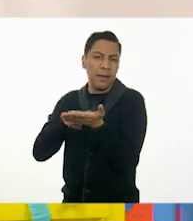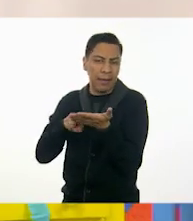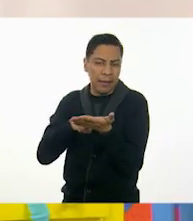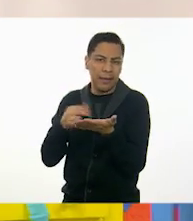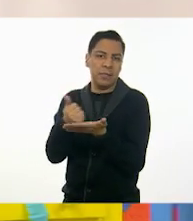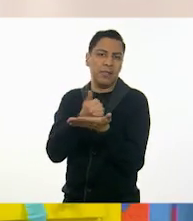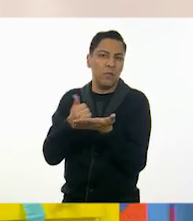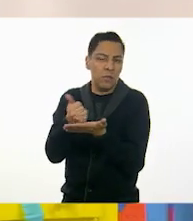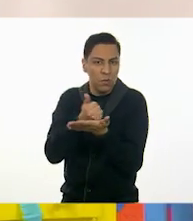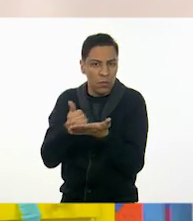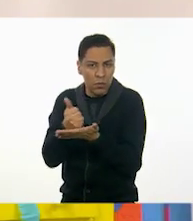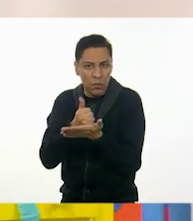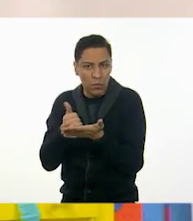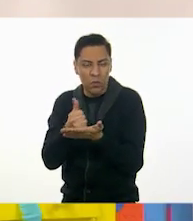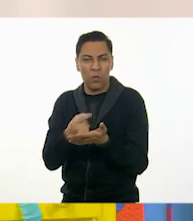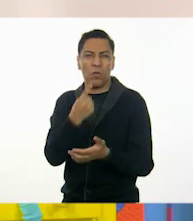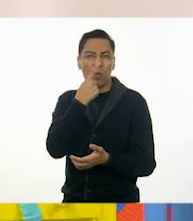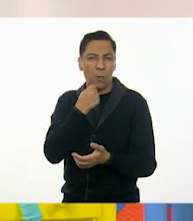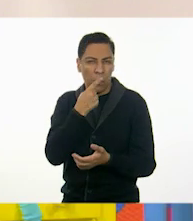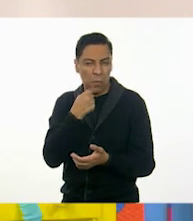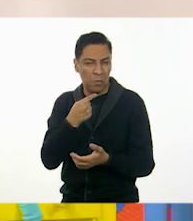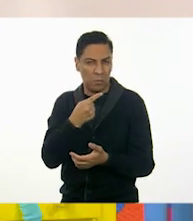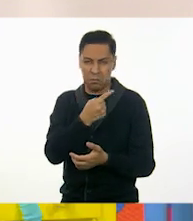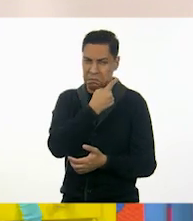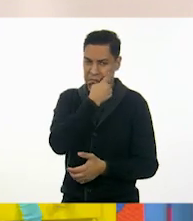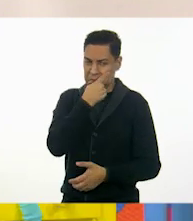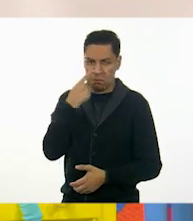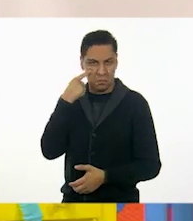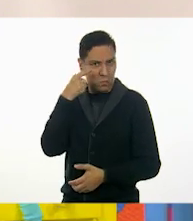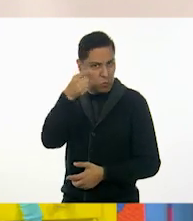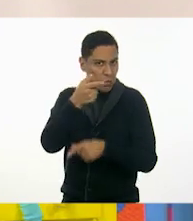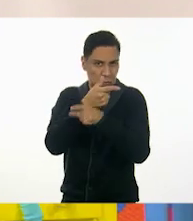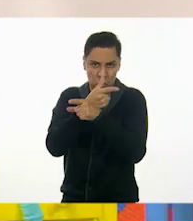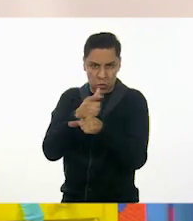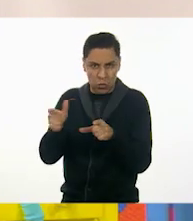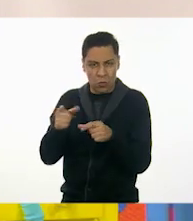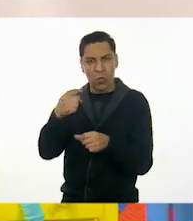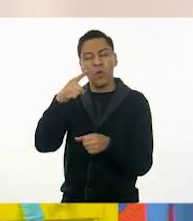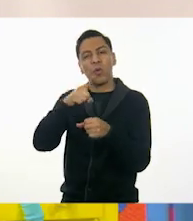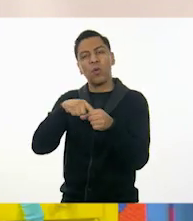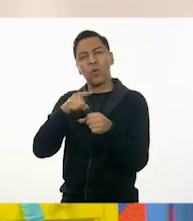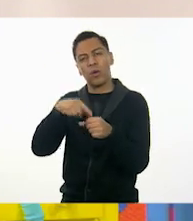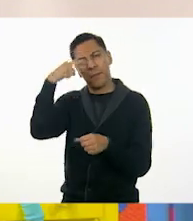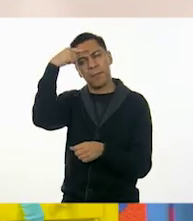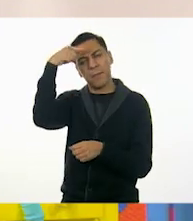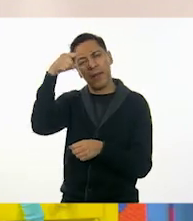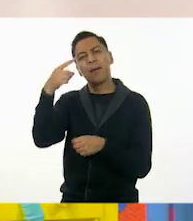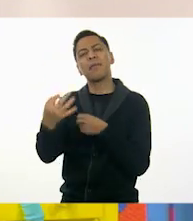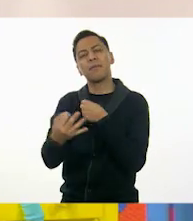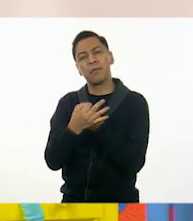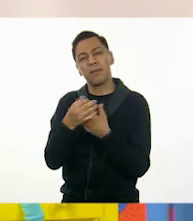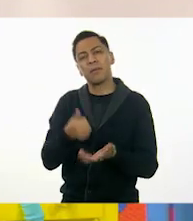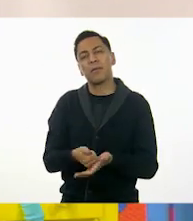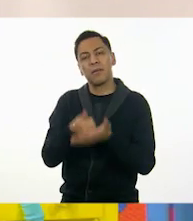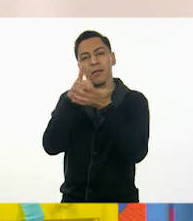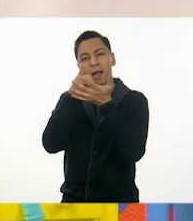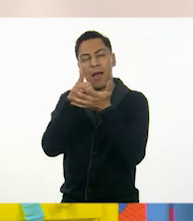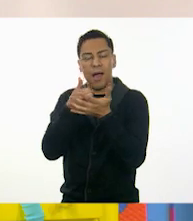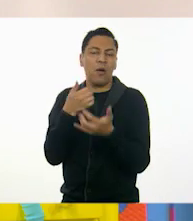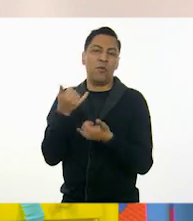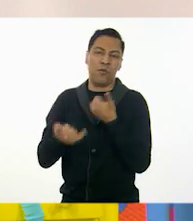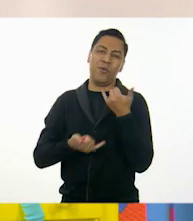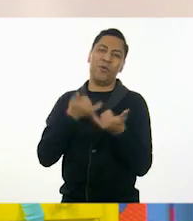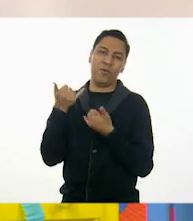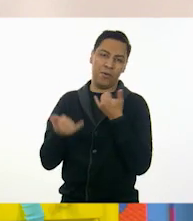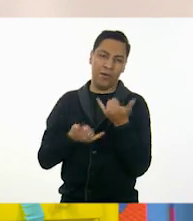azul, el rojo, los que tú quieras. Los colores nos sirven para jugar también. Con ellos vamos a jugar.